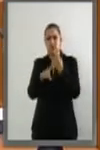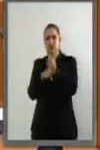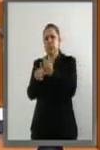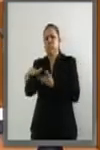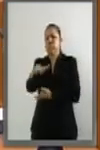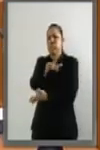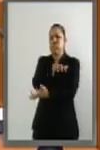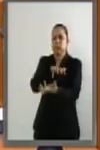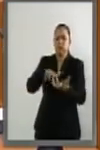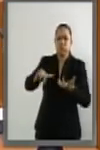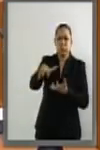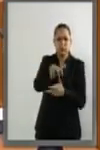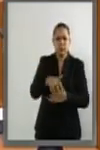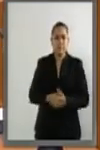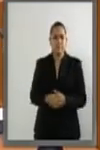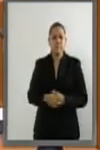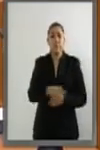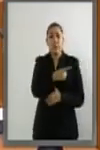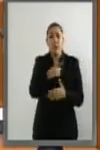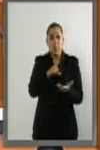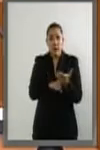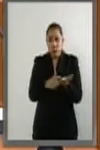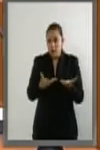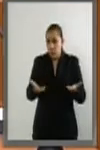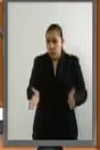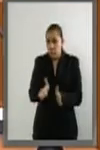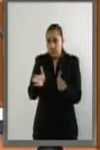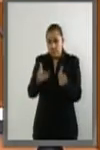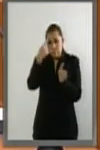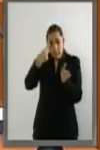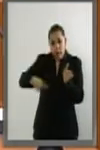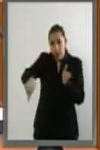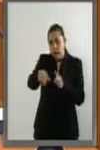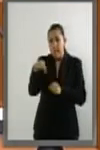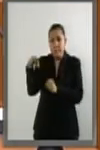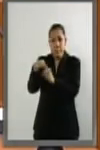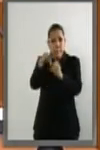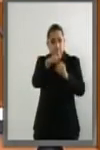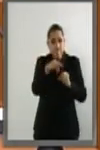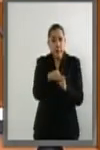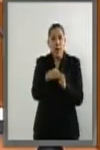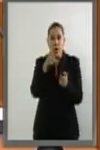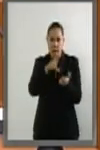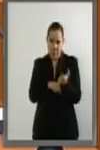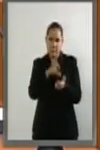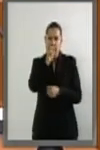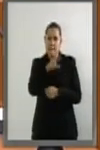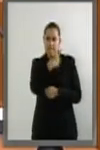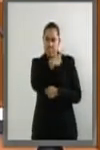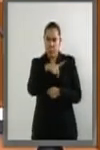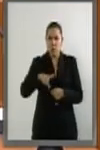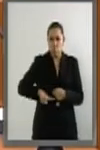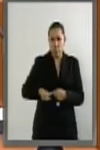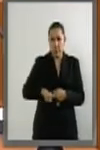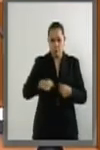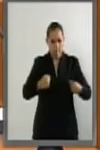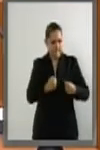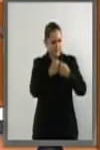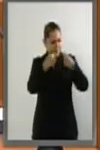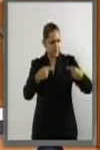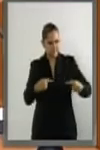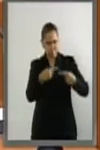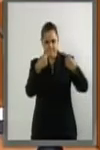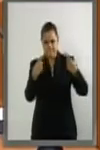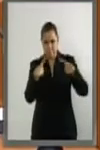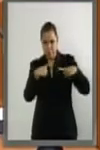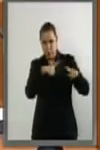La realización de los comicios y la detención de dirigentes de la oposición no abonan a la solución